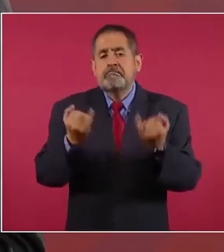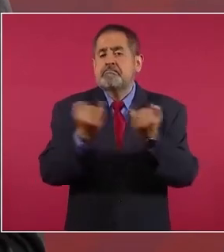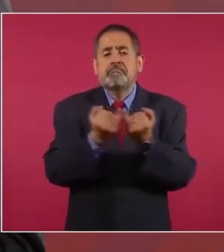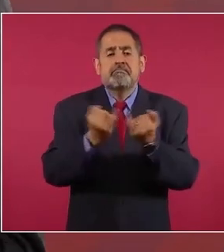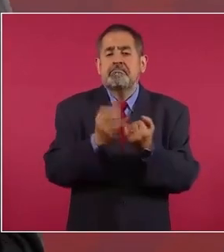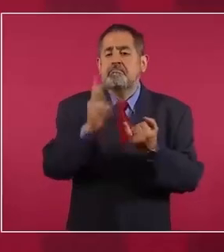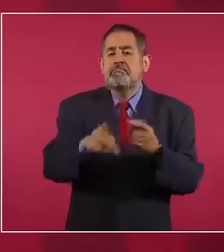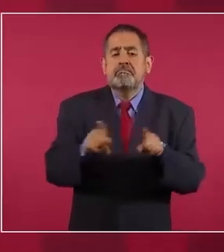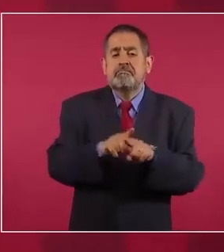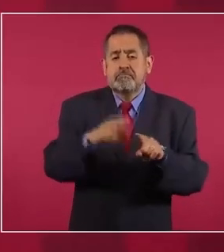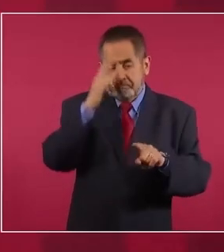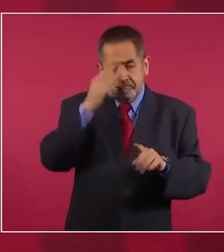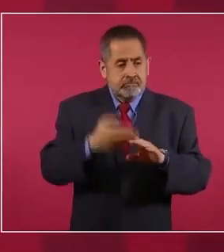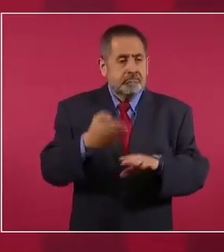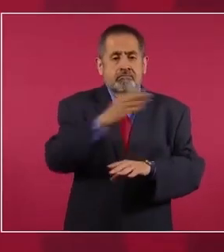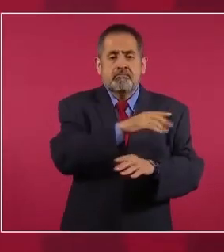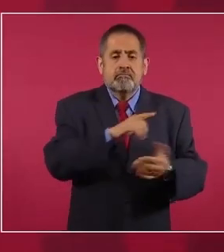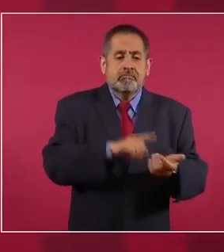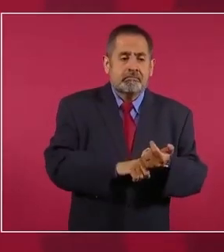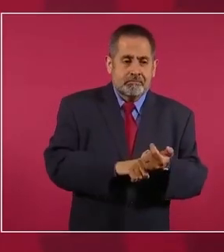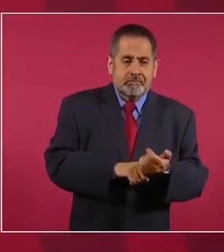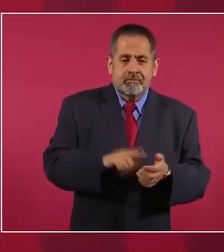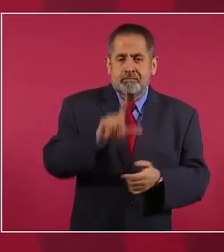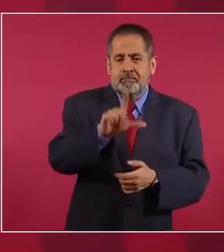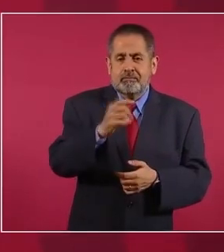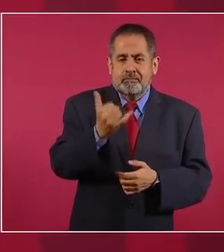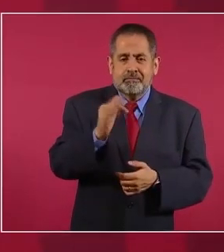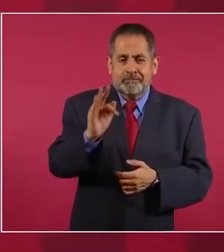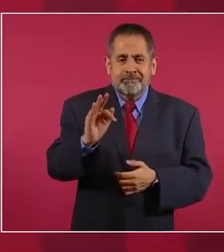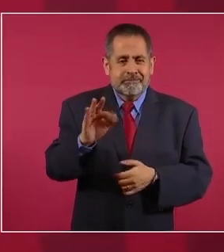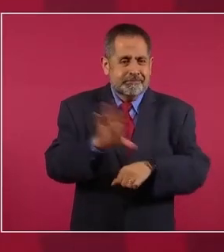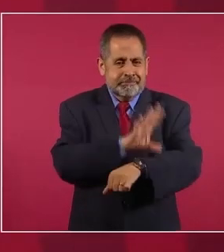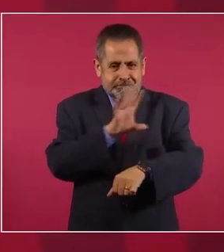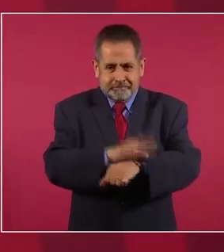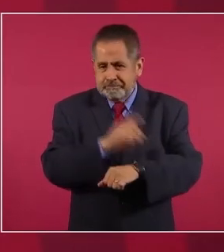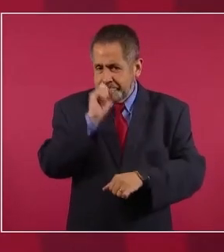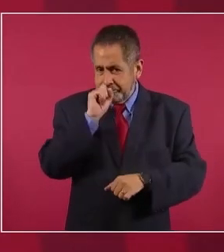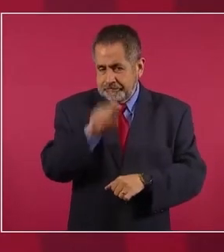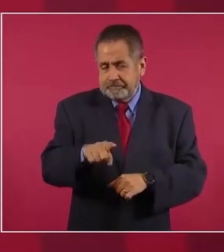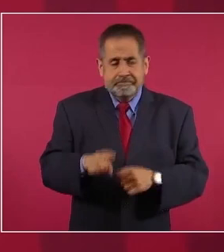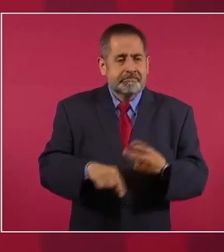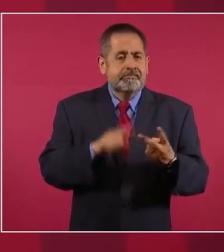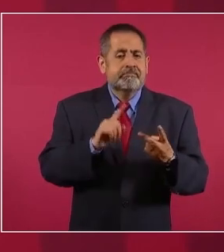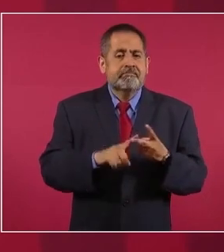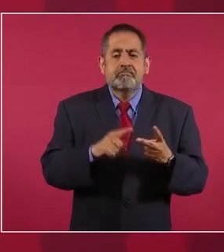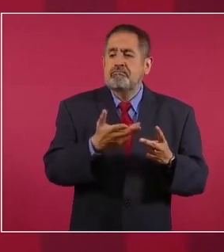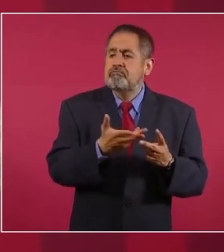a electricistas así